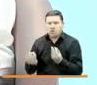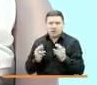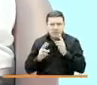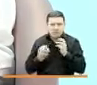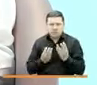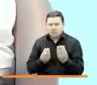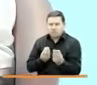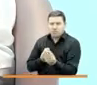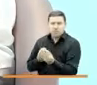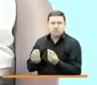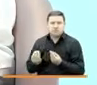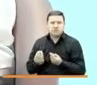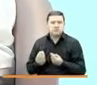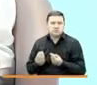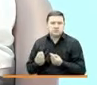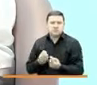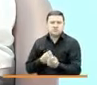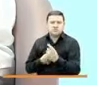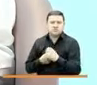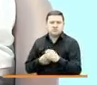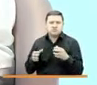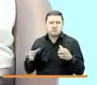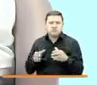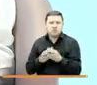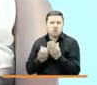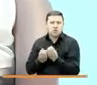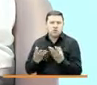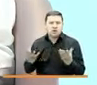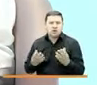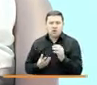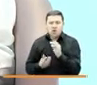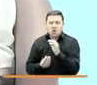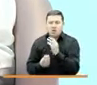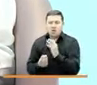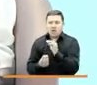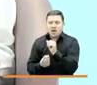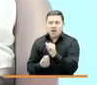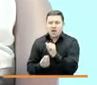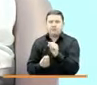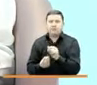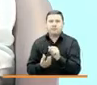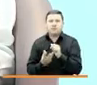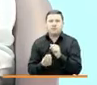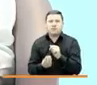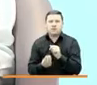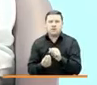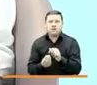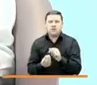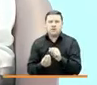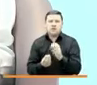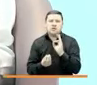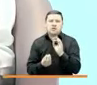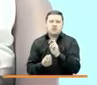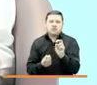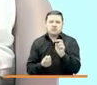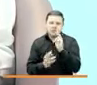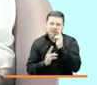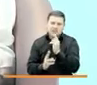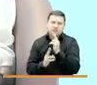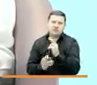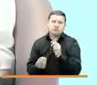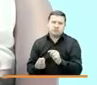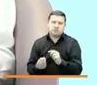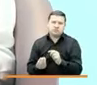vinculados a los grupos A y A1, que son los de más alta categoría reconocidos